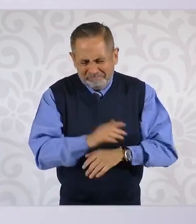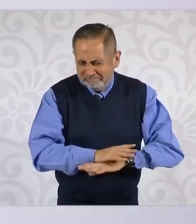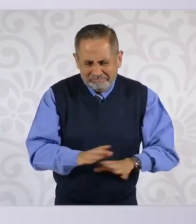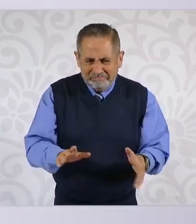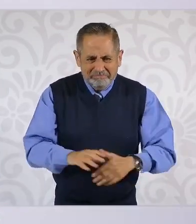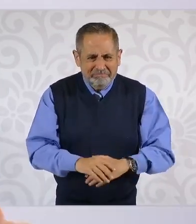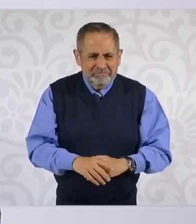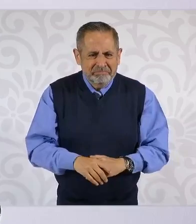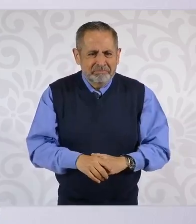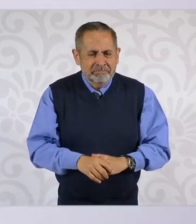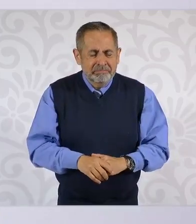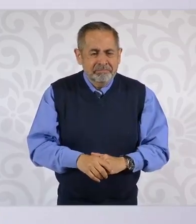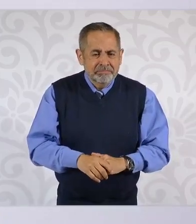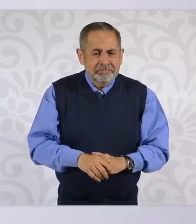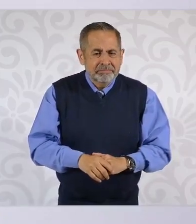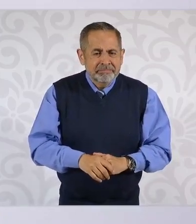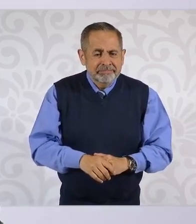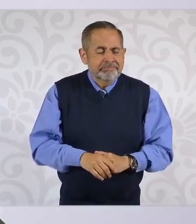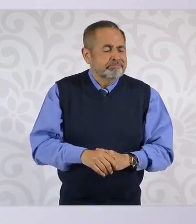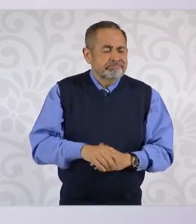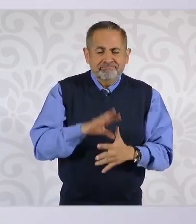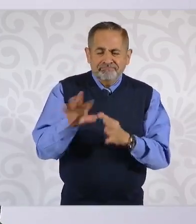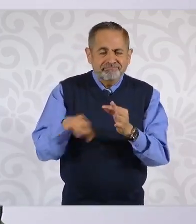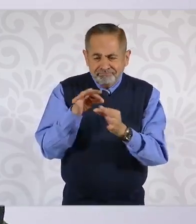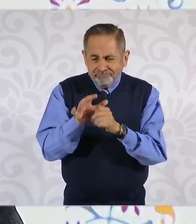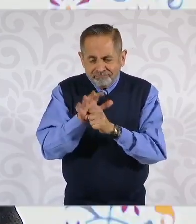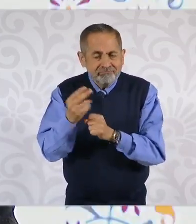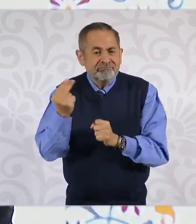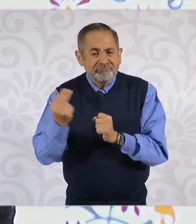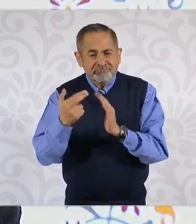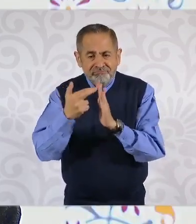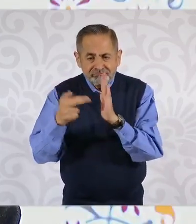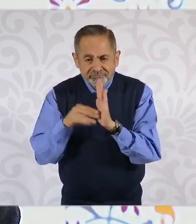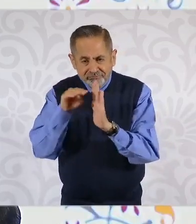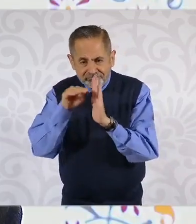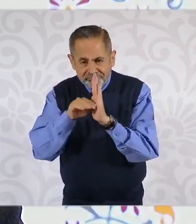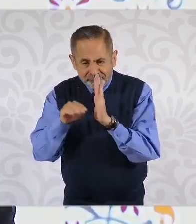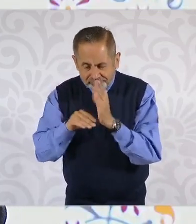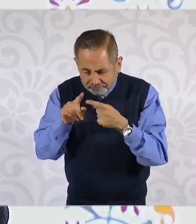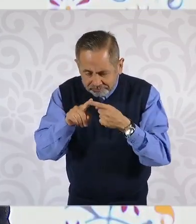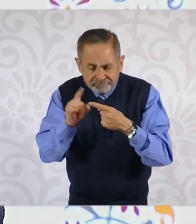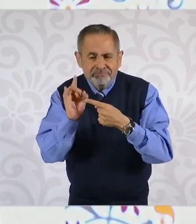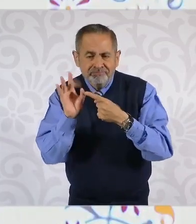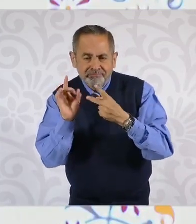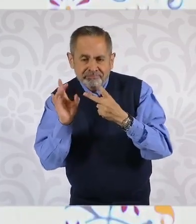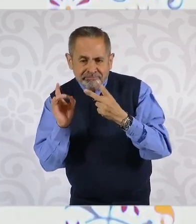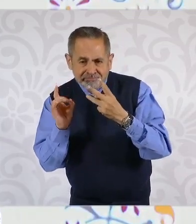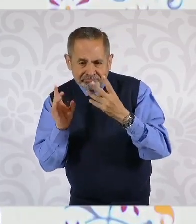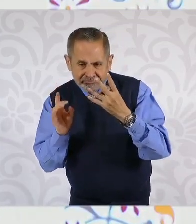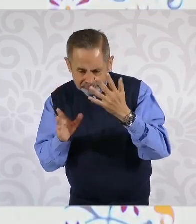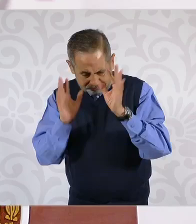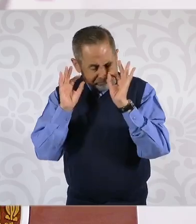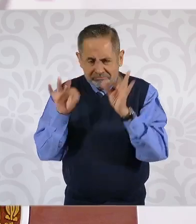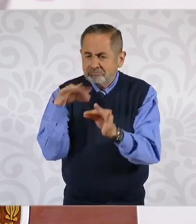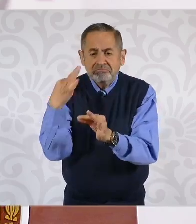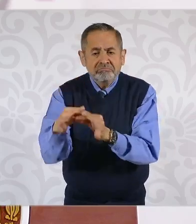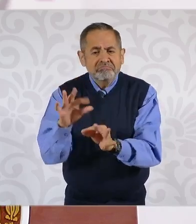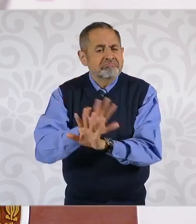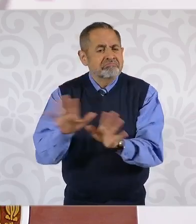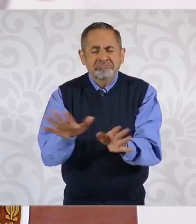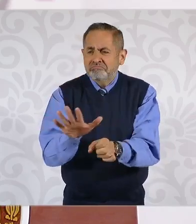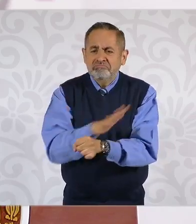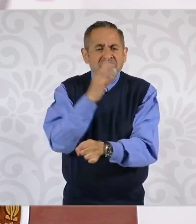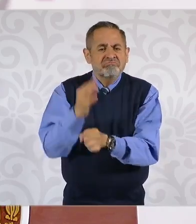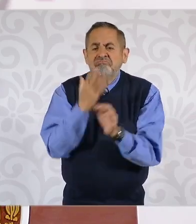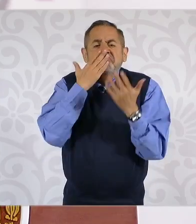Se ha cubierto todos los requisitos y normas que establece la Constitución de la República.